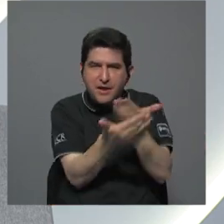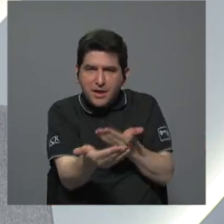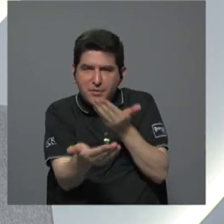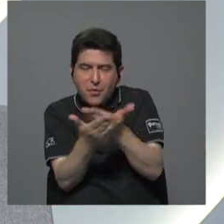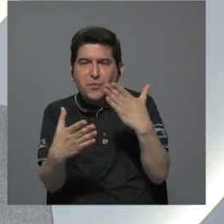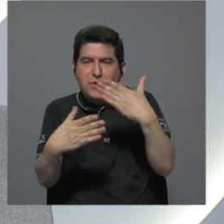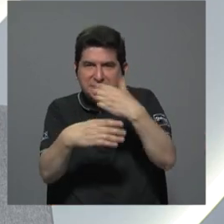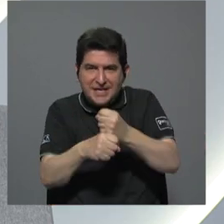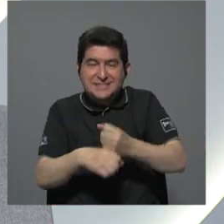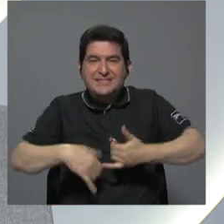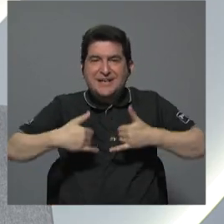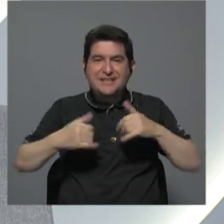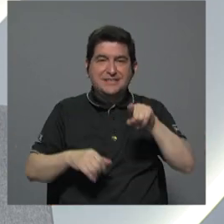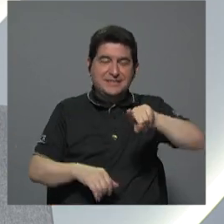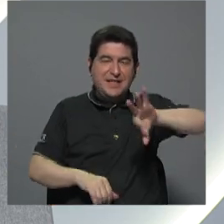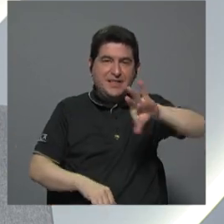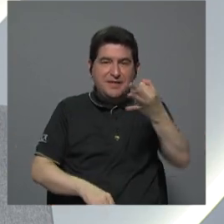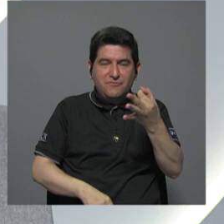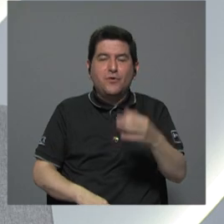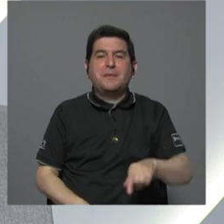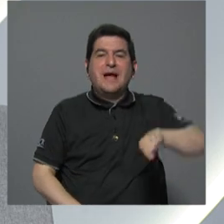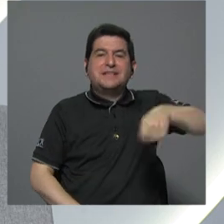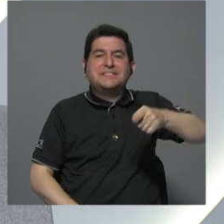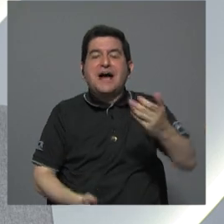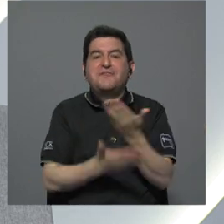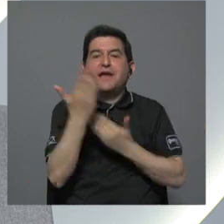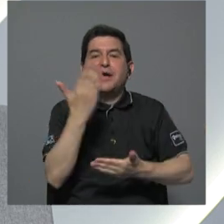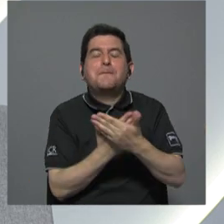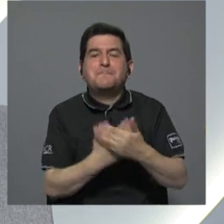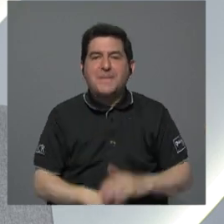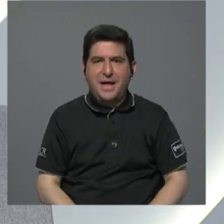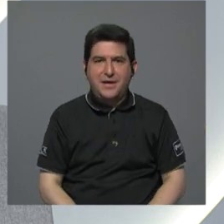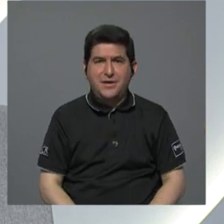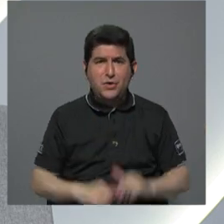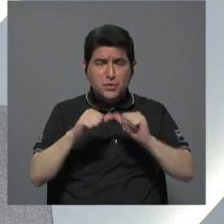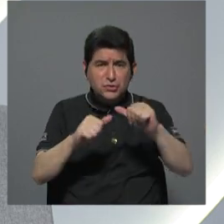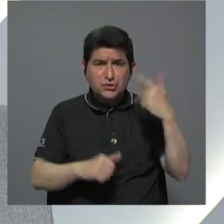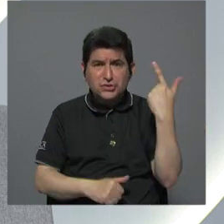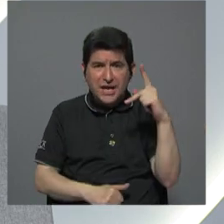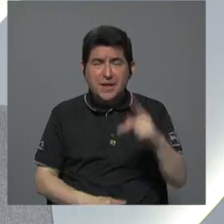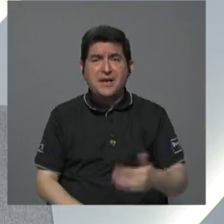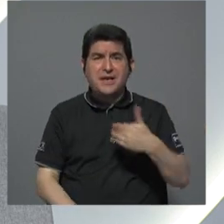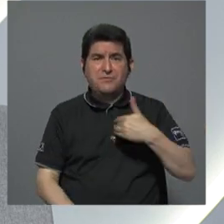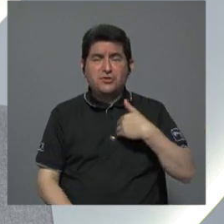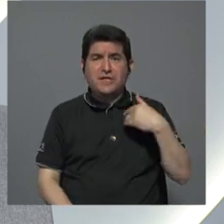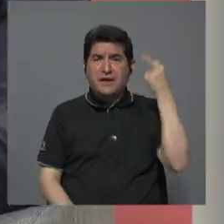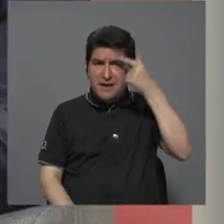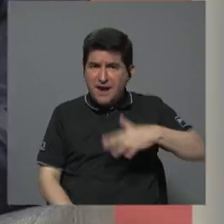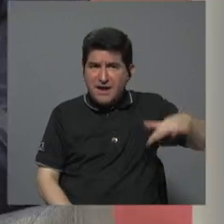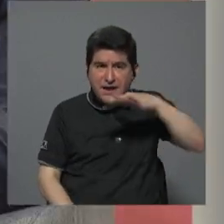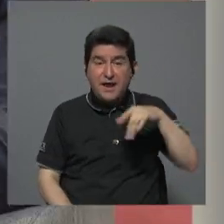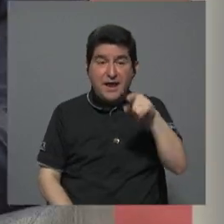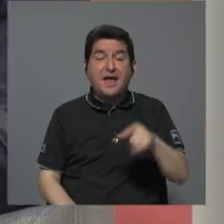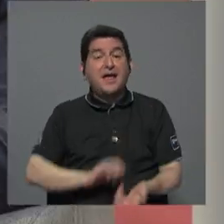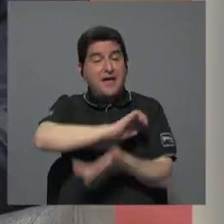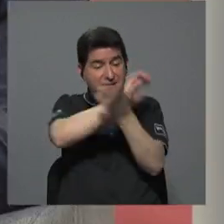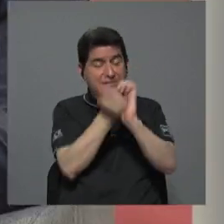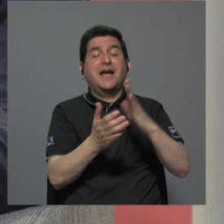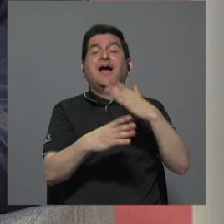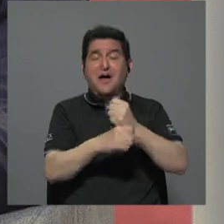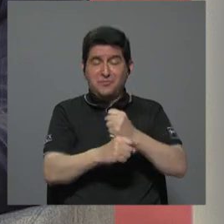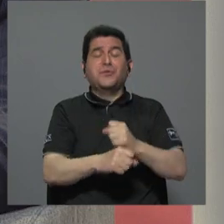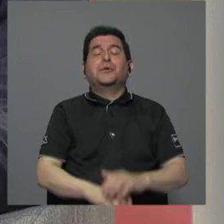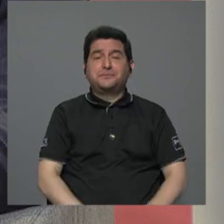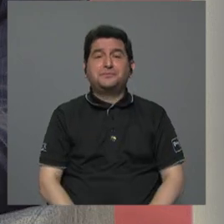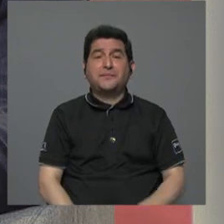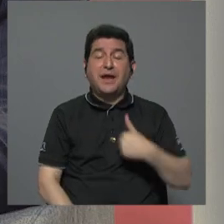deben hacerse llave en mano el riesgo constructivo lo sigue teniendo el Estado eso es uno de los cambios que hay que hacer a